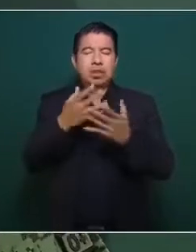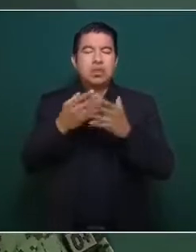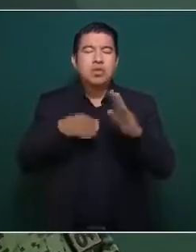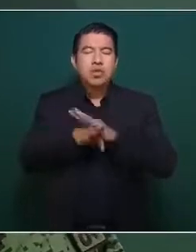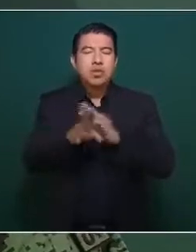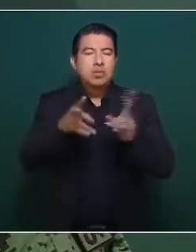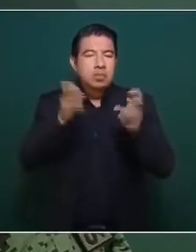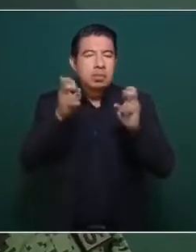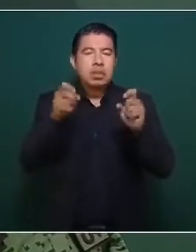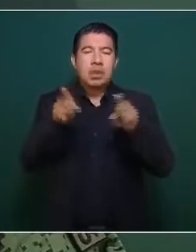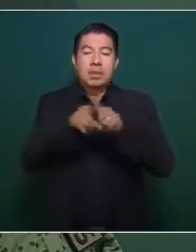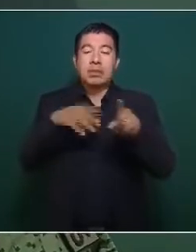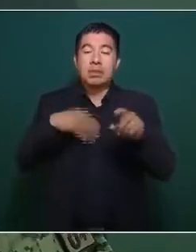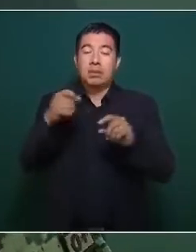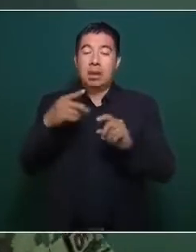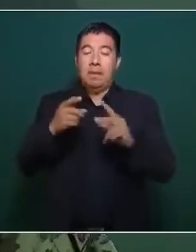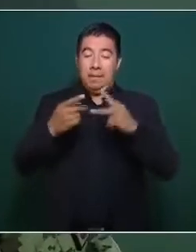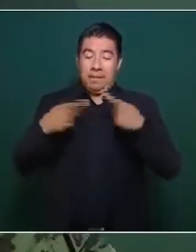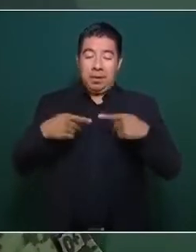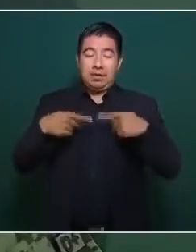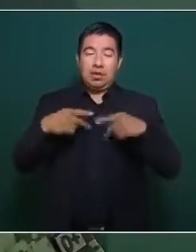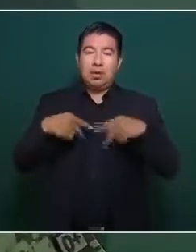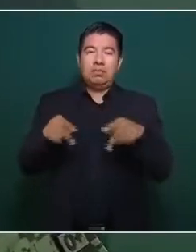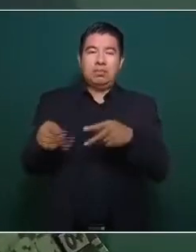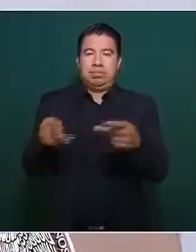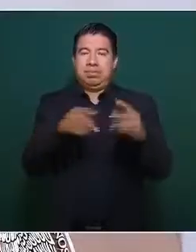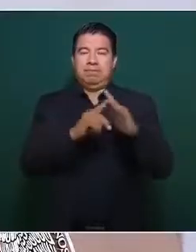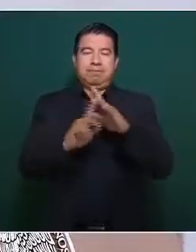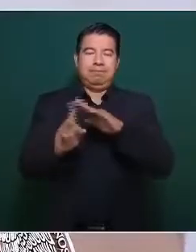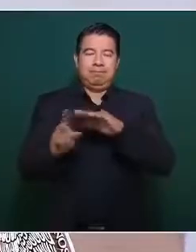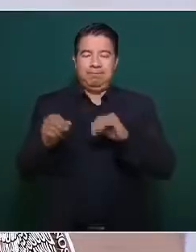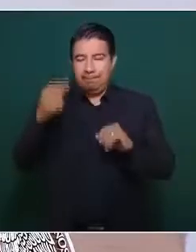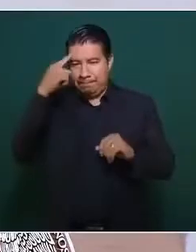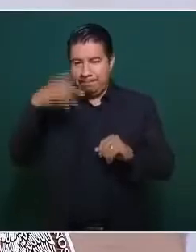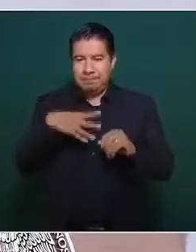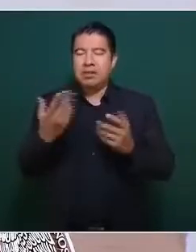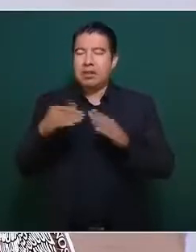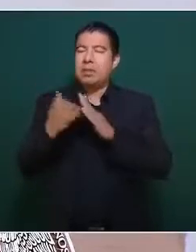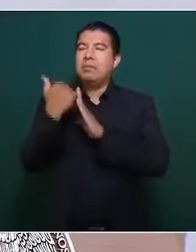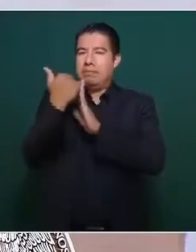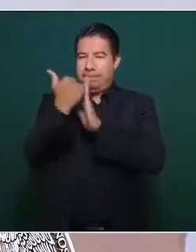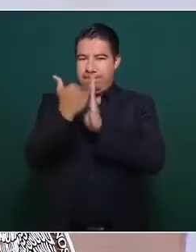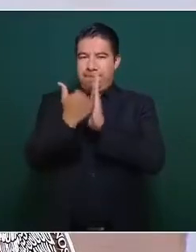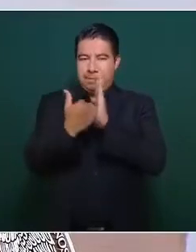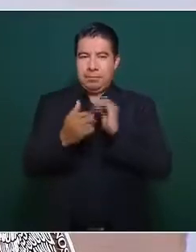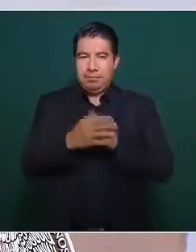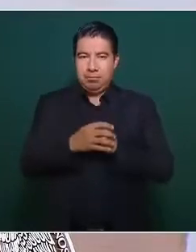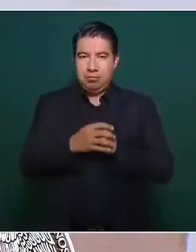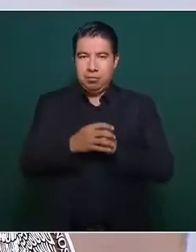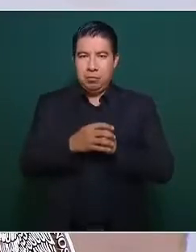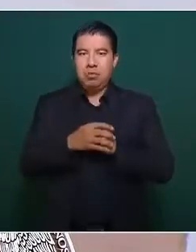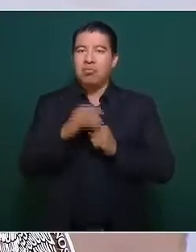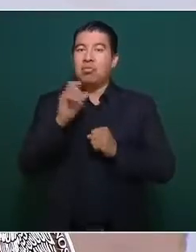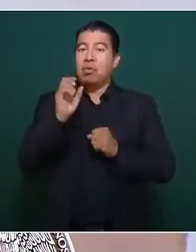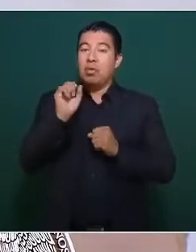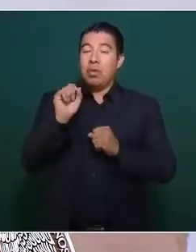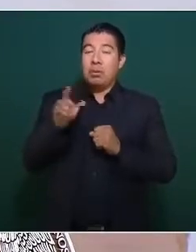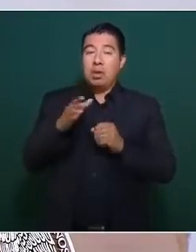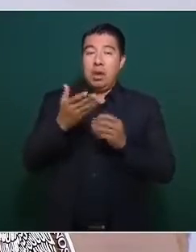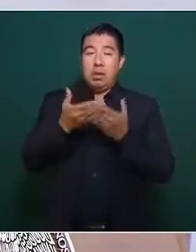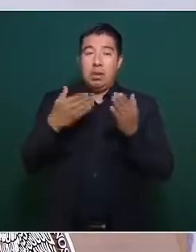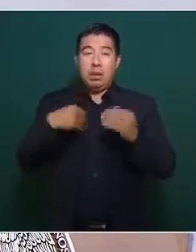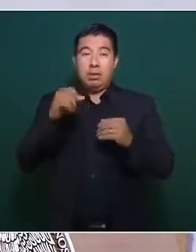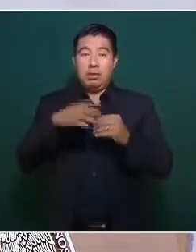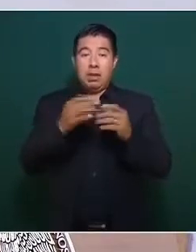en 27 lugar, con una tendencia a la baja. Y el total de delitos de impacto tiene el 11